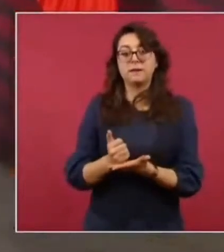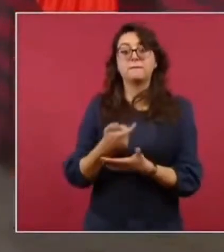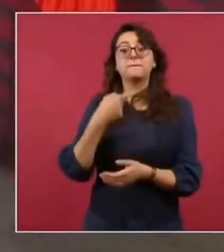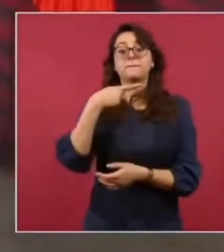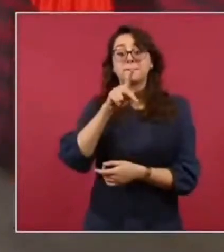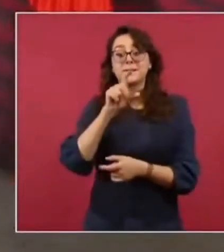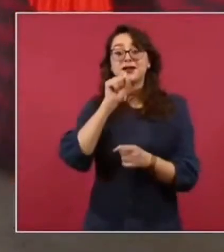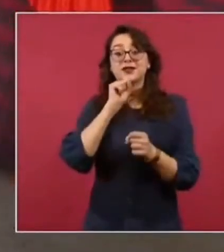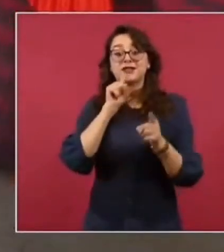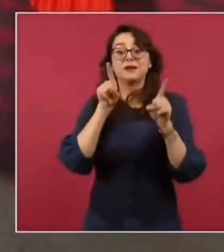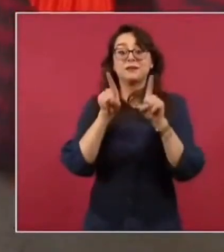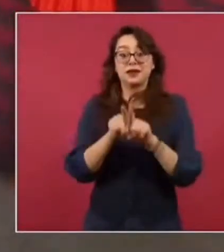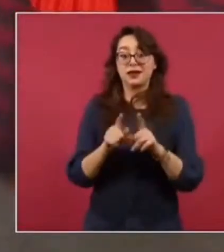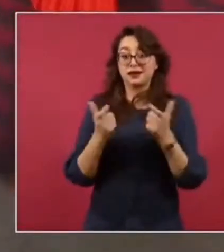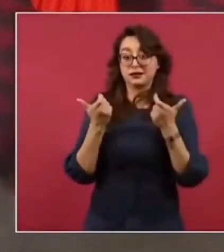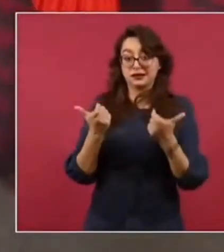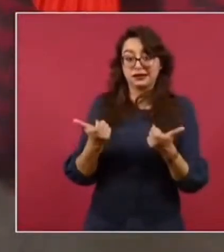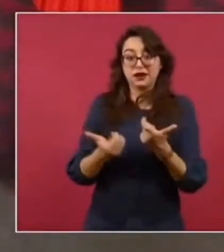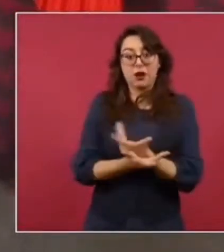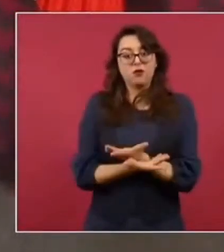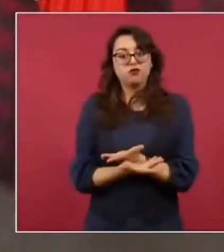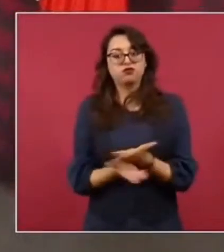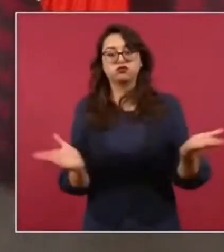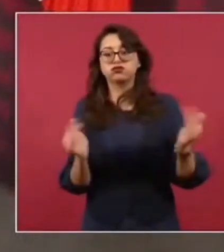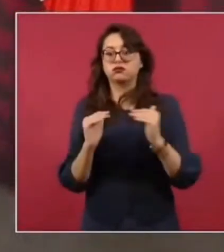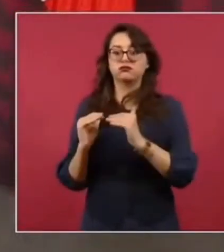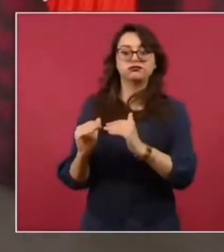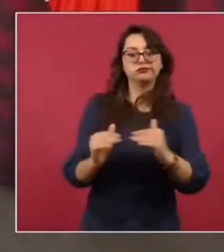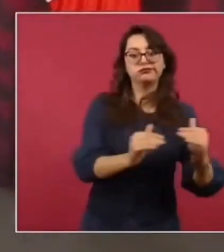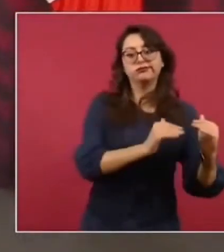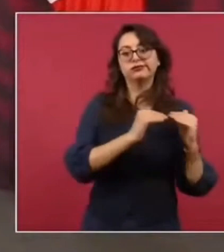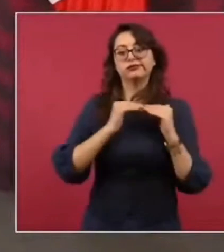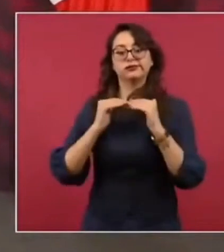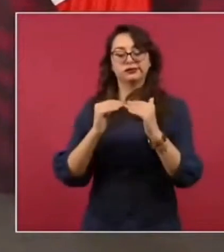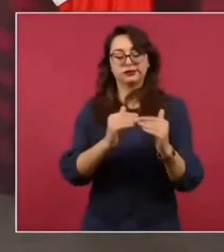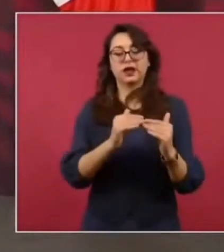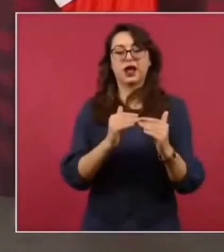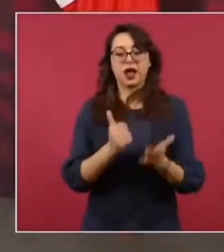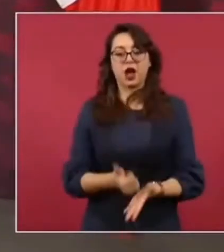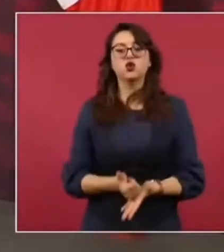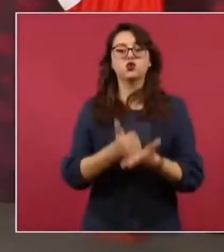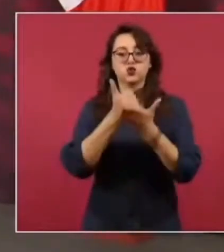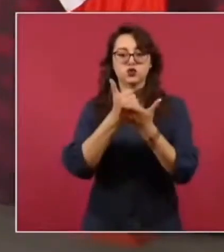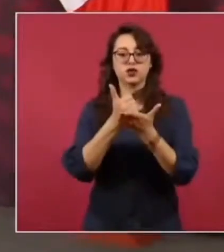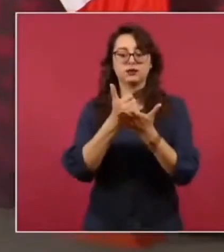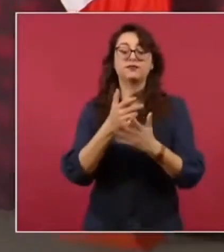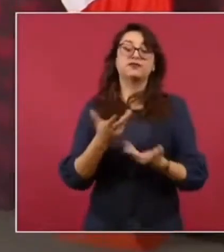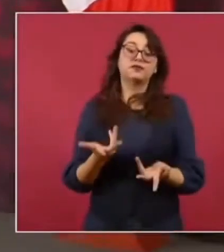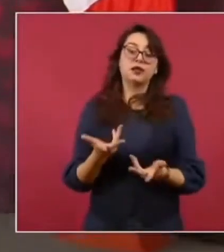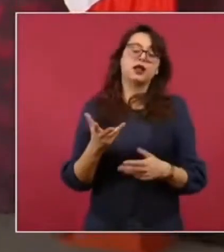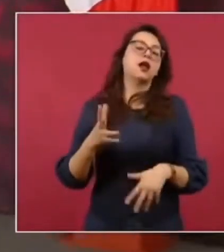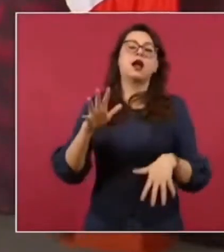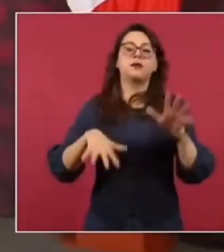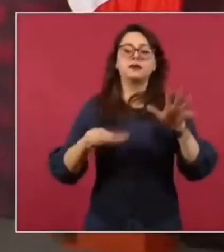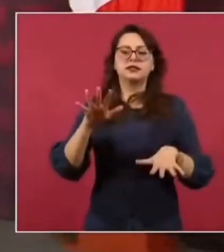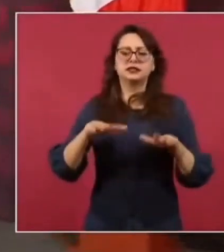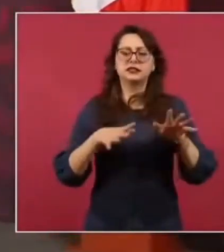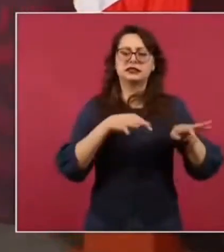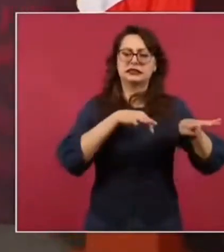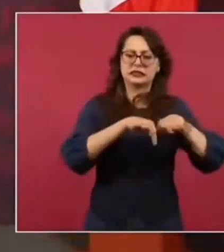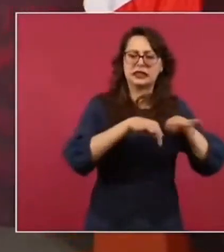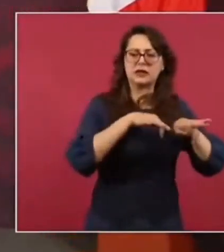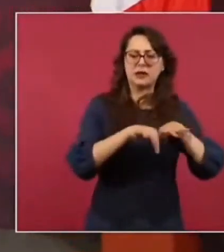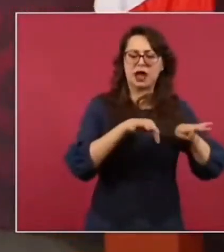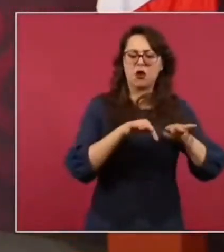la riqueza. Eso es muy importante. Hay actividades económicas en donde la